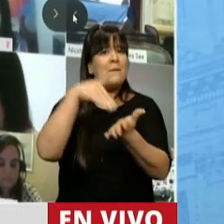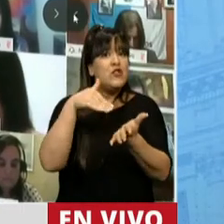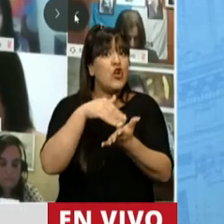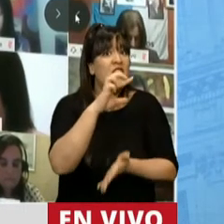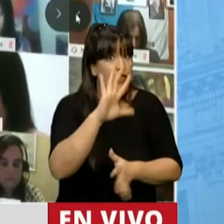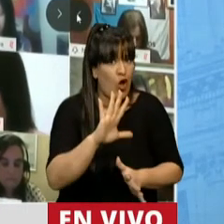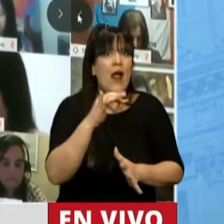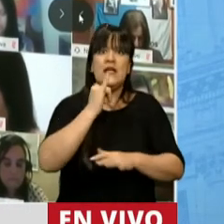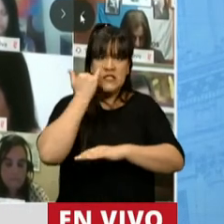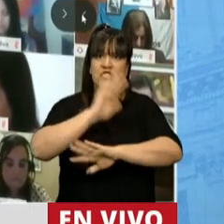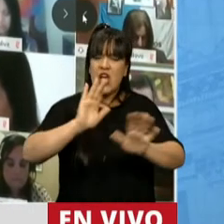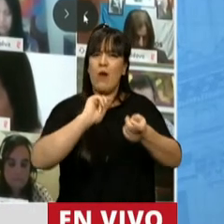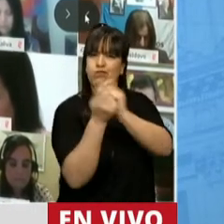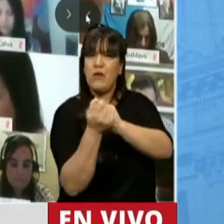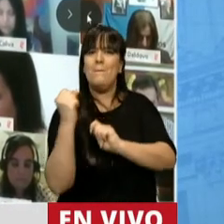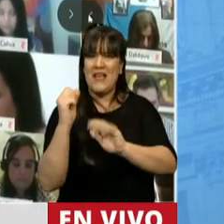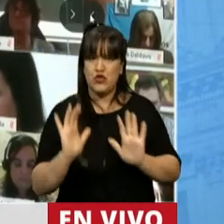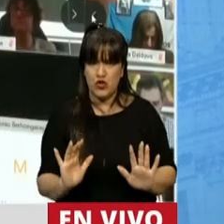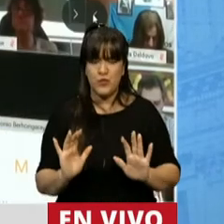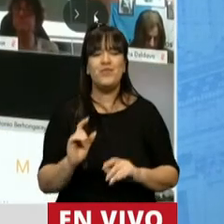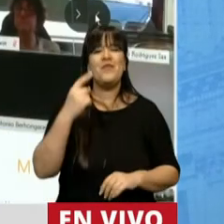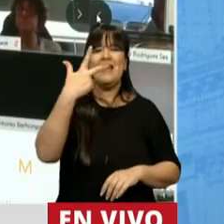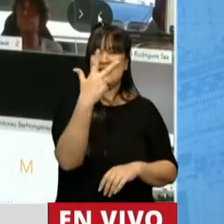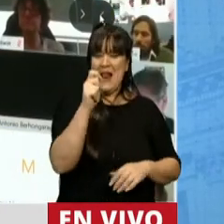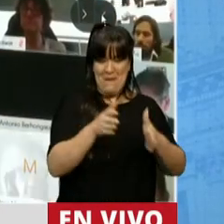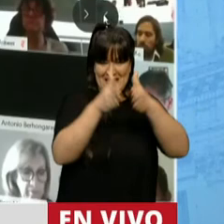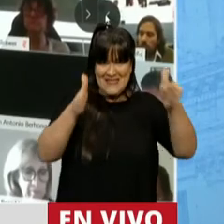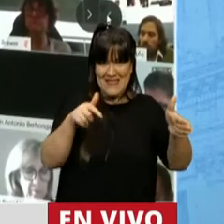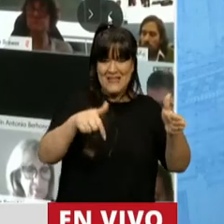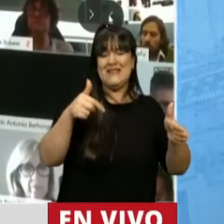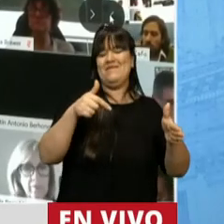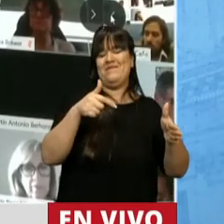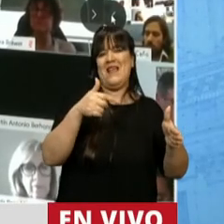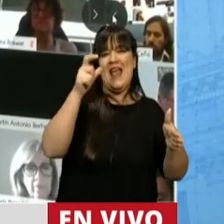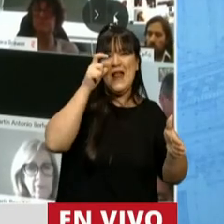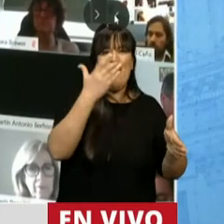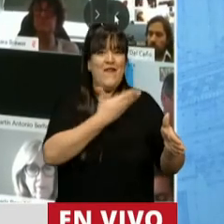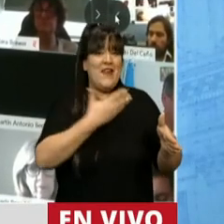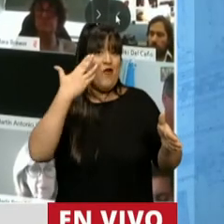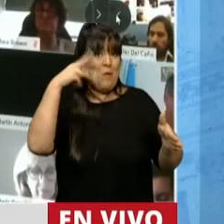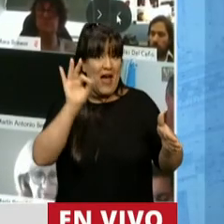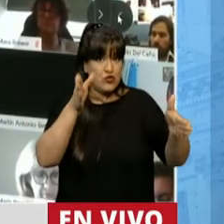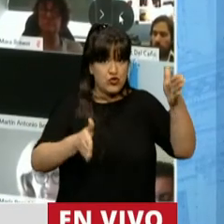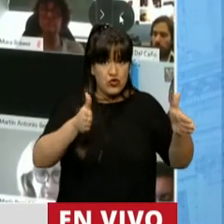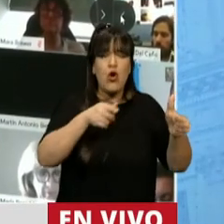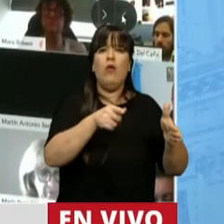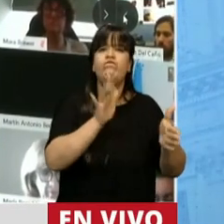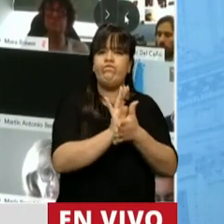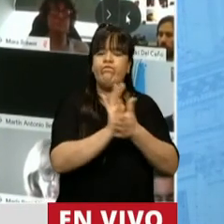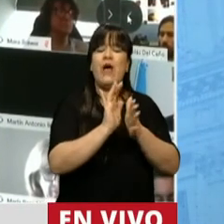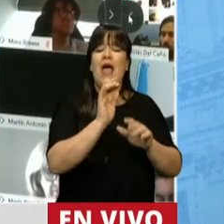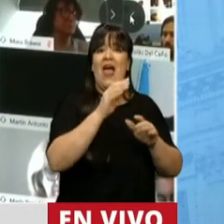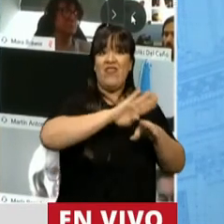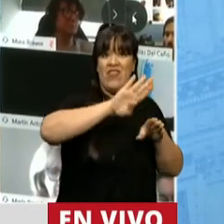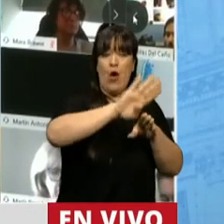dólares. En el primer trimestre de este año se logró refinanciar el 61% de las deudas en